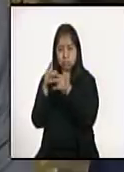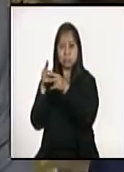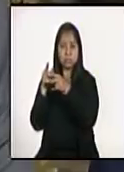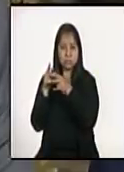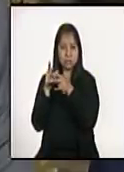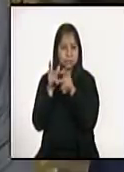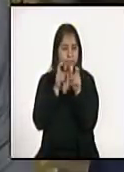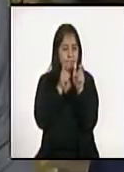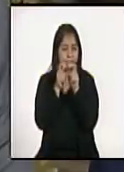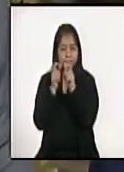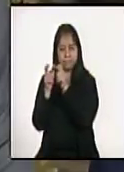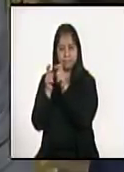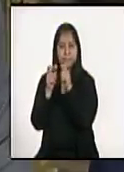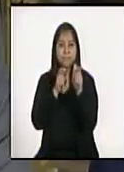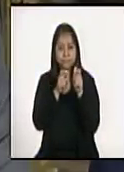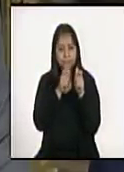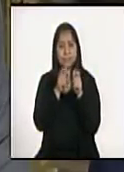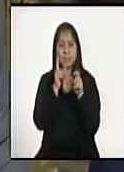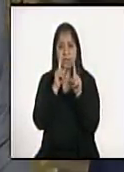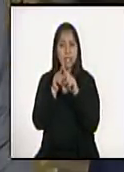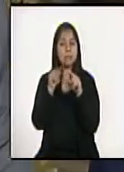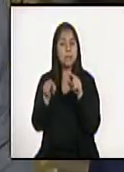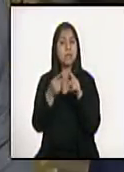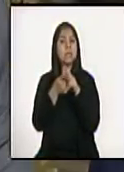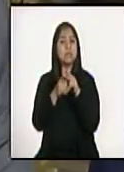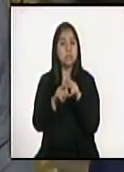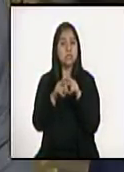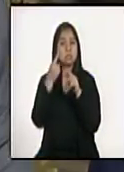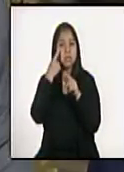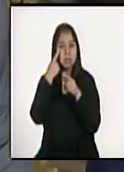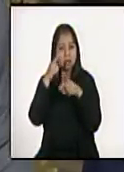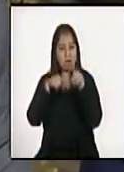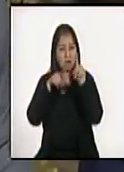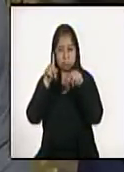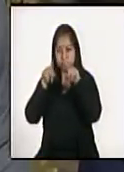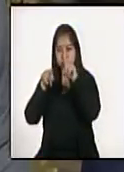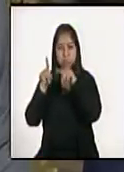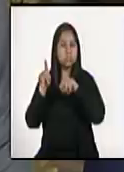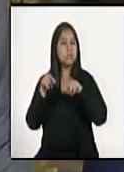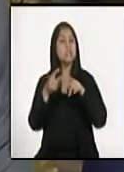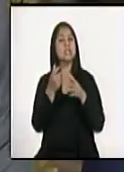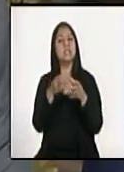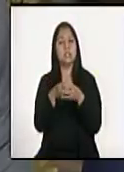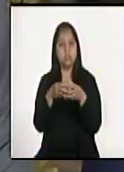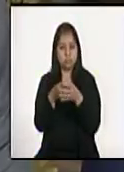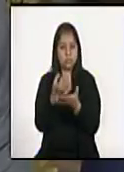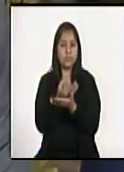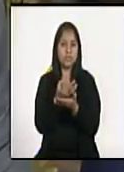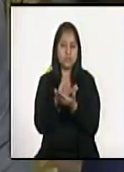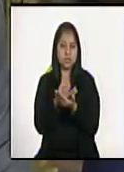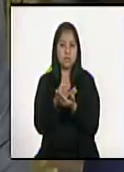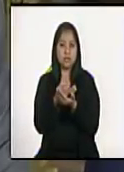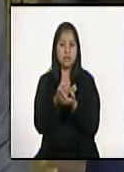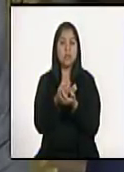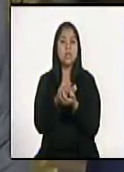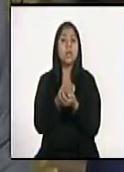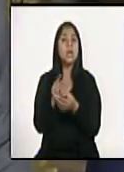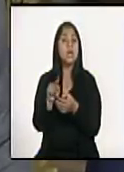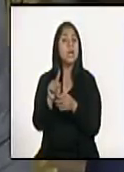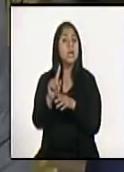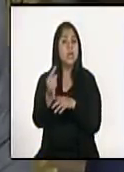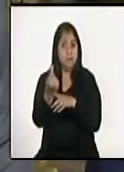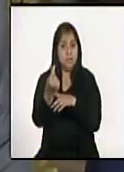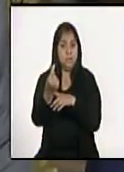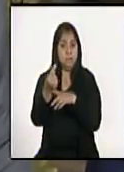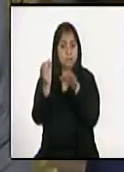monitoreo constante de las principales variables del sector financiero. En una primera